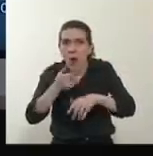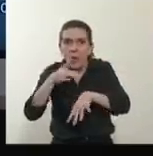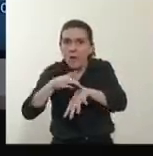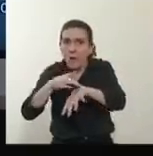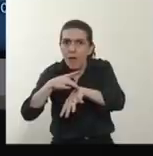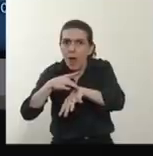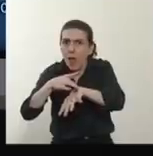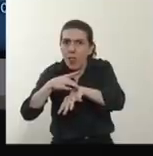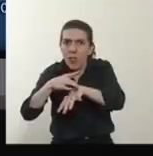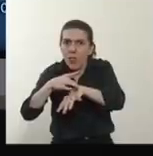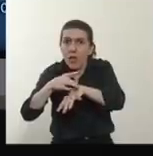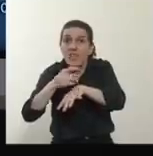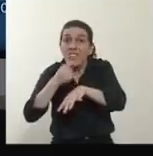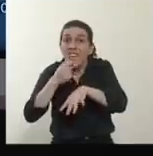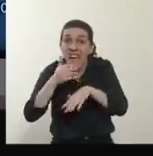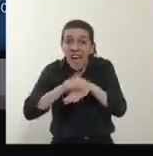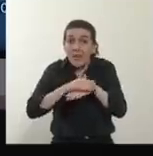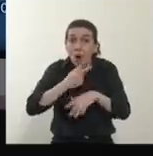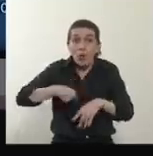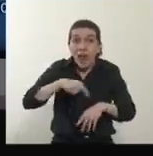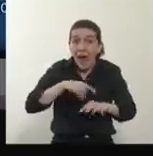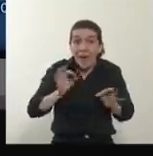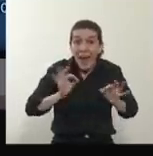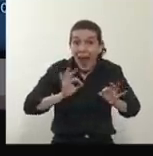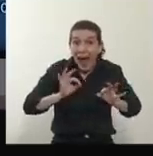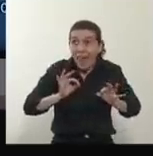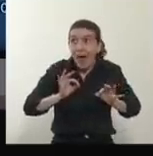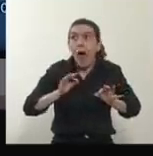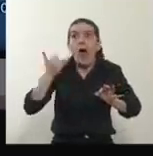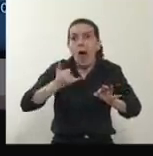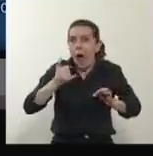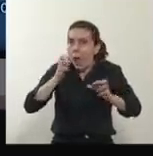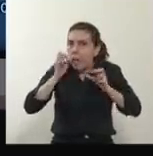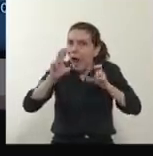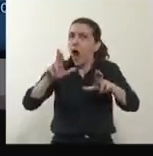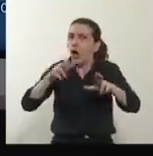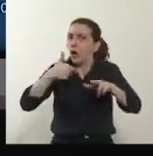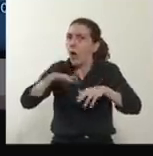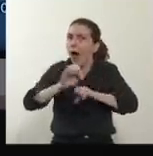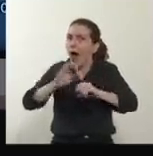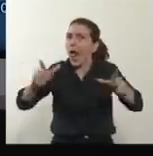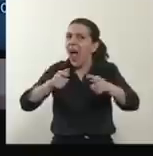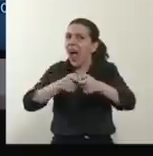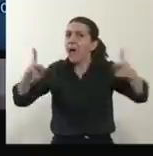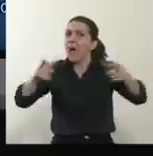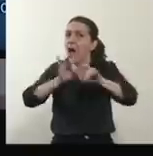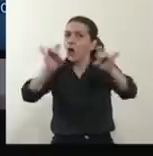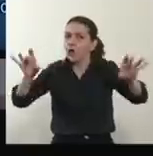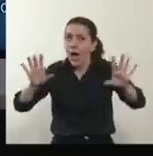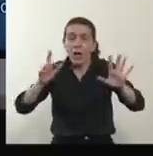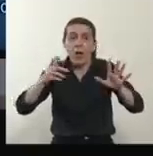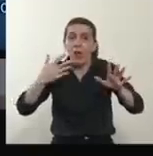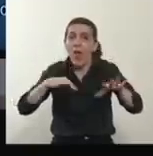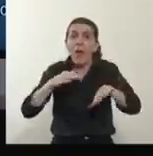Insisto en este punto. Estos son los costos que pagamos si no somos responsables.